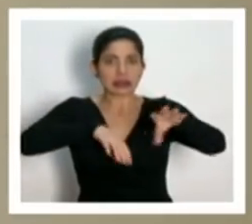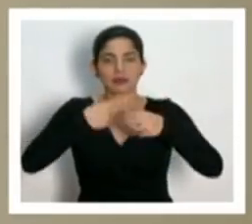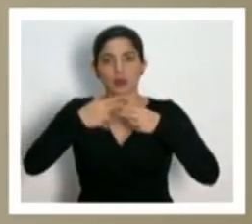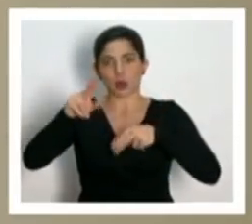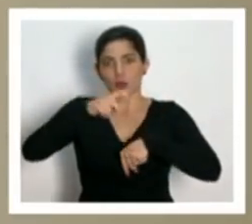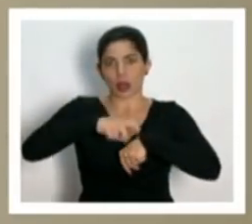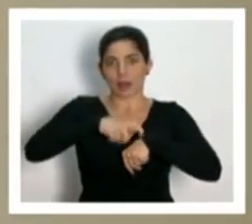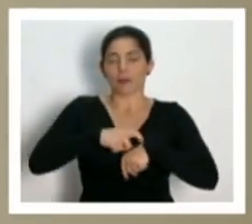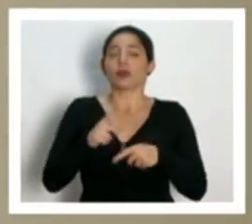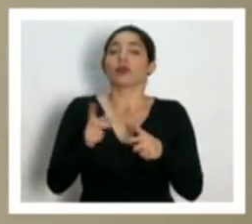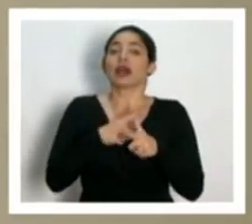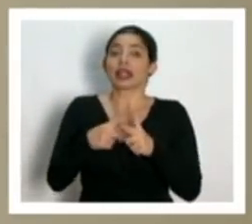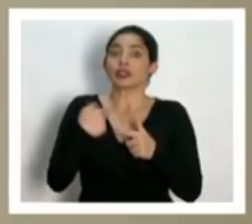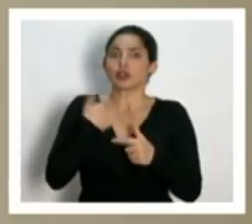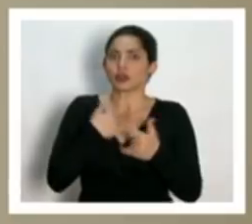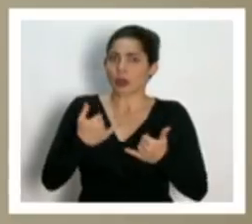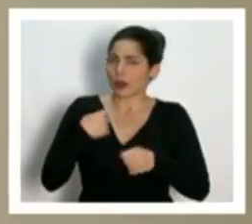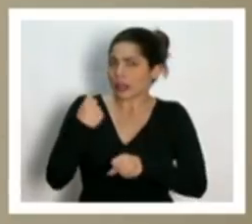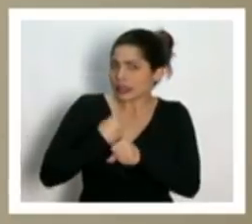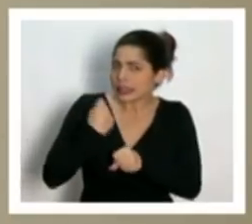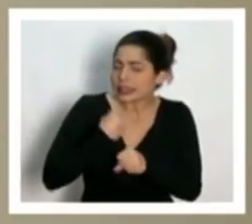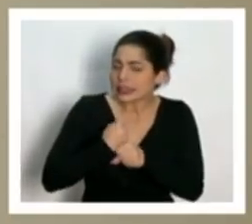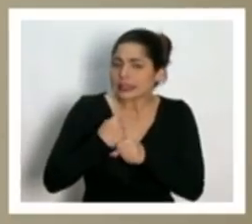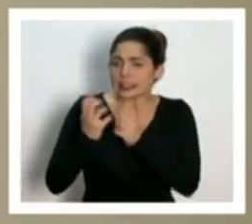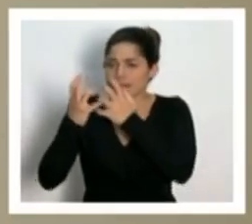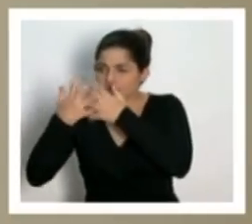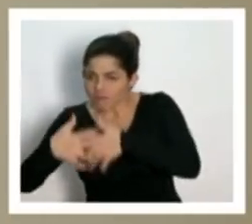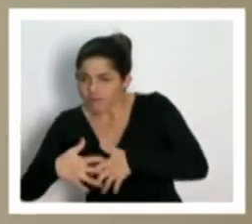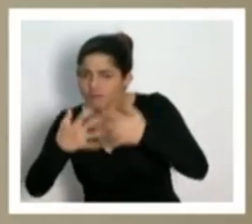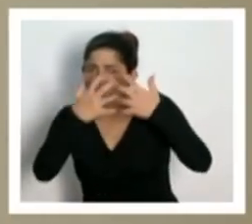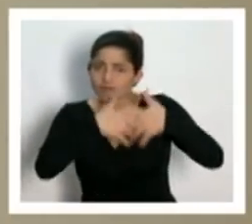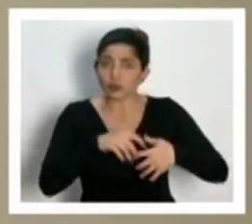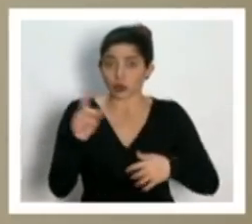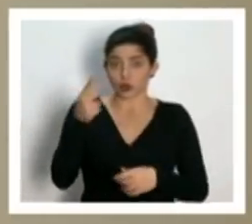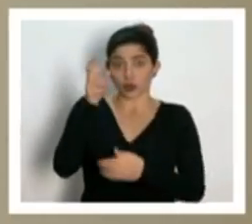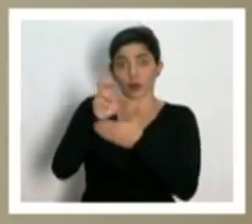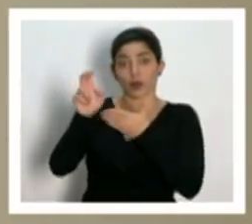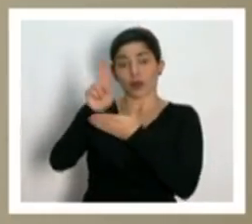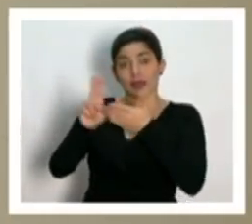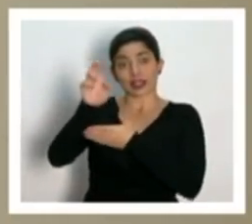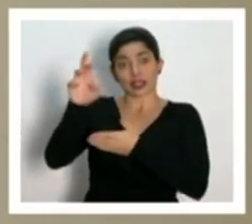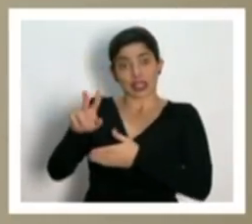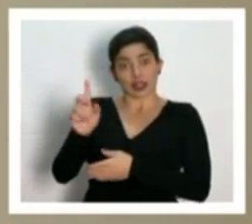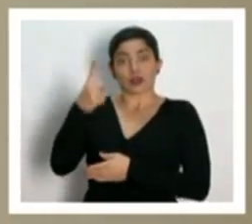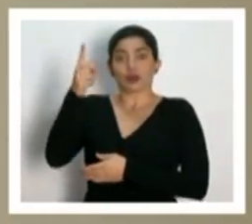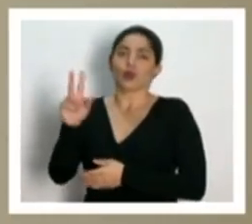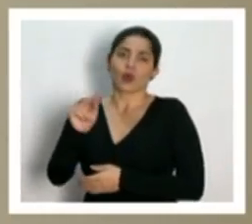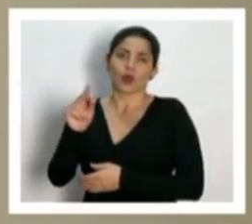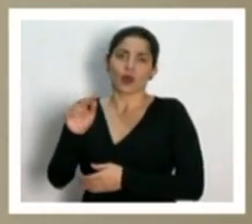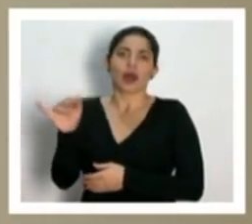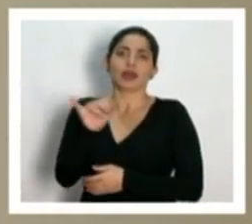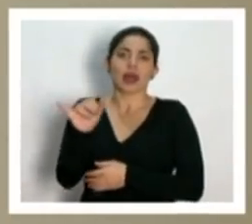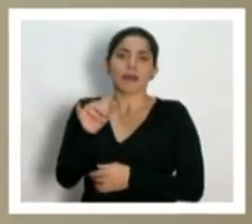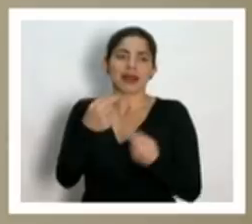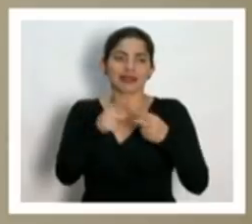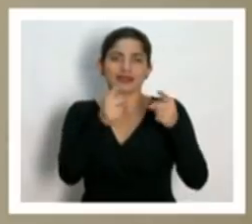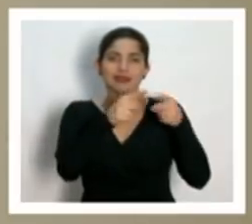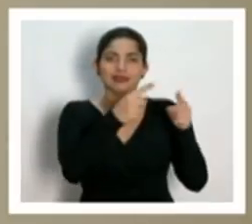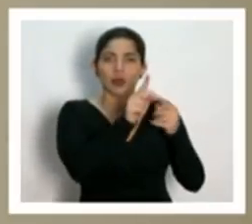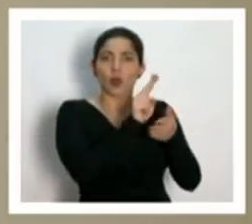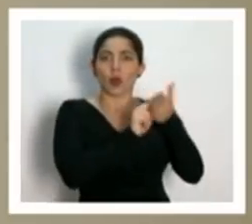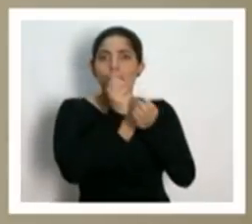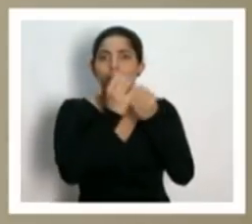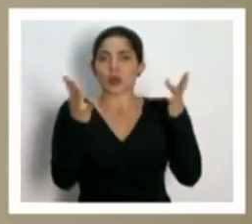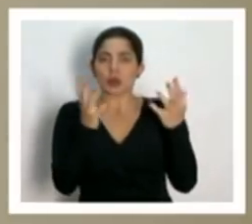posible. Así que nos estamos moviendo. La articulación no solamente es con Universidad de Costa Rica, en realidad es con varias universidades